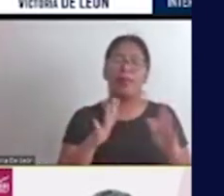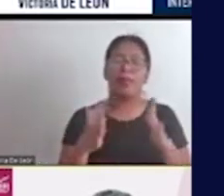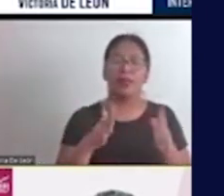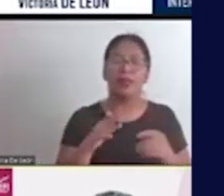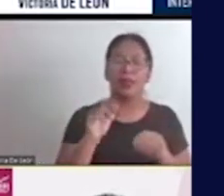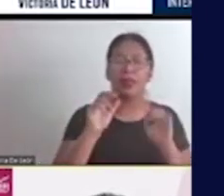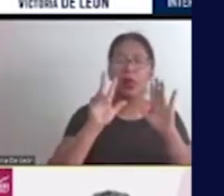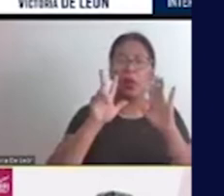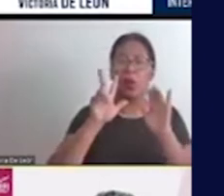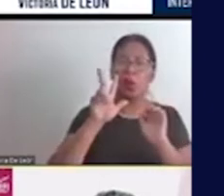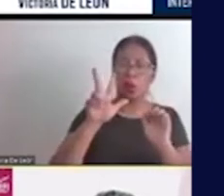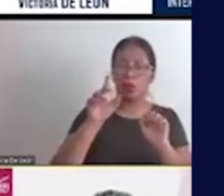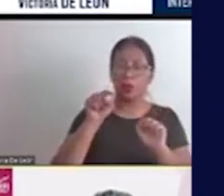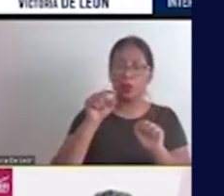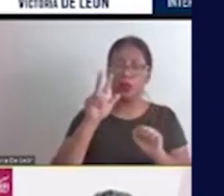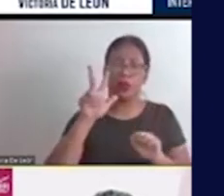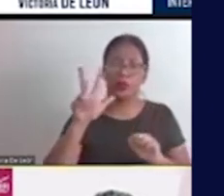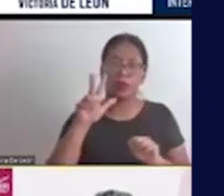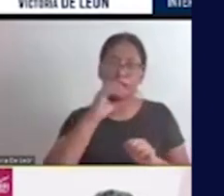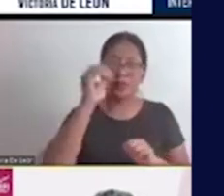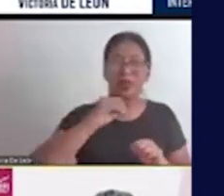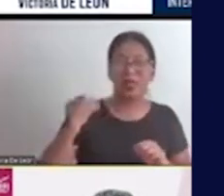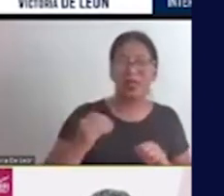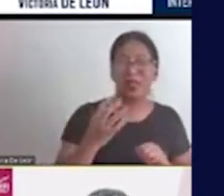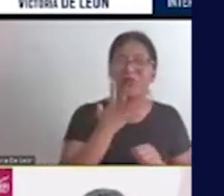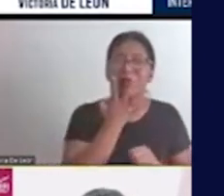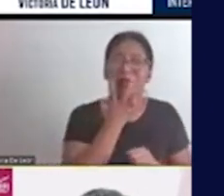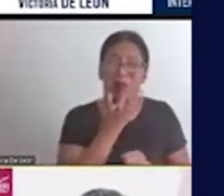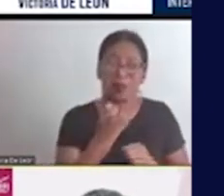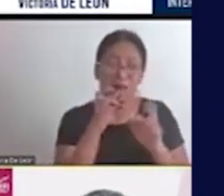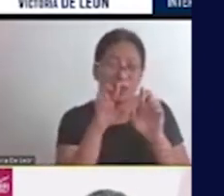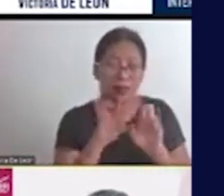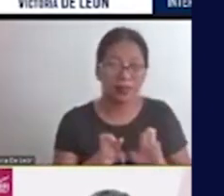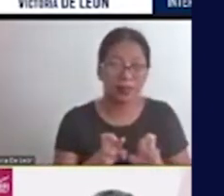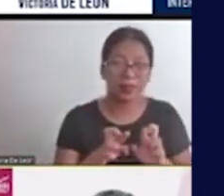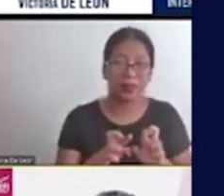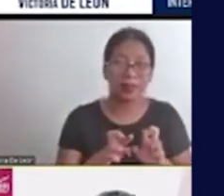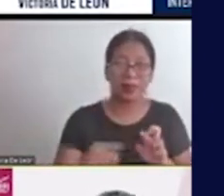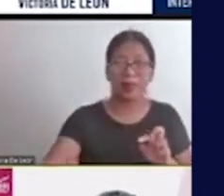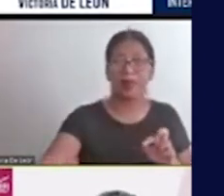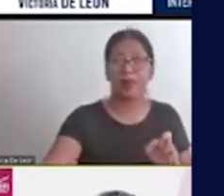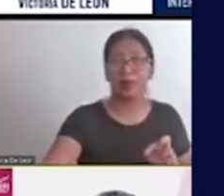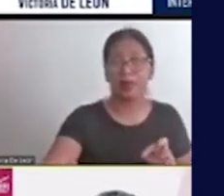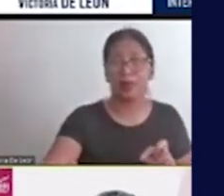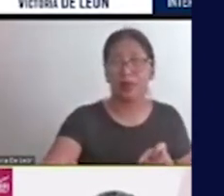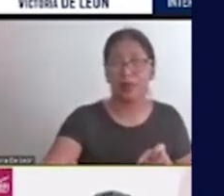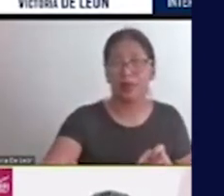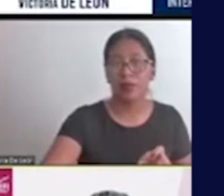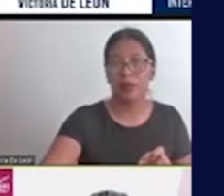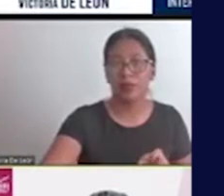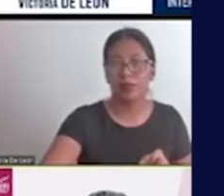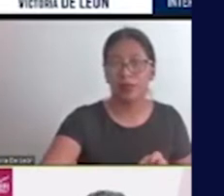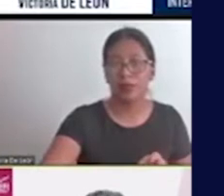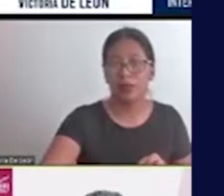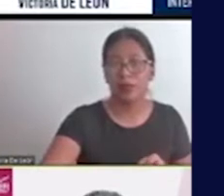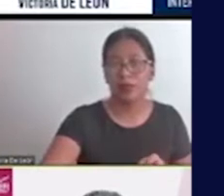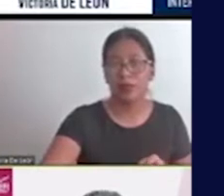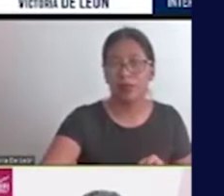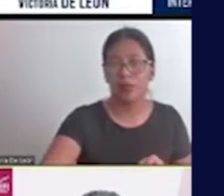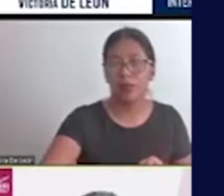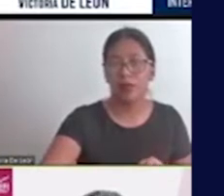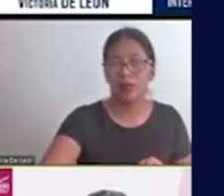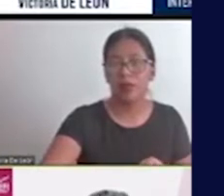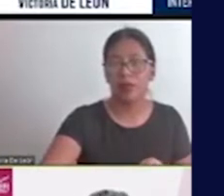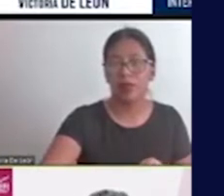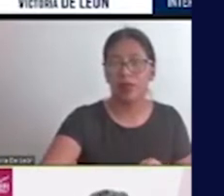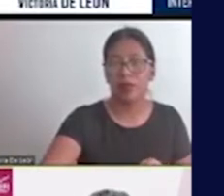millones de pobres extremos y lo que tomamos es la línea internacional de pobreza que se refiere a el